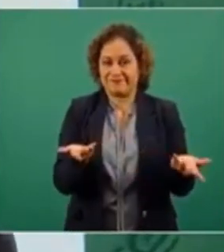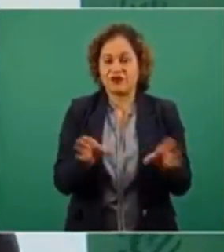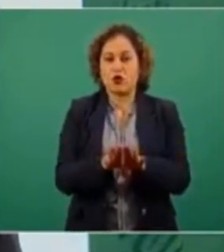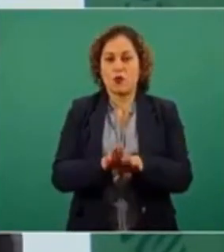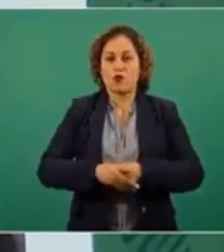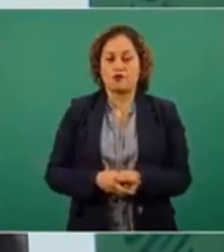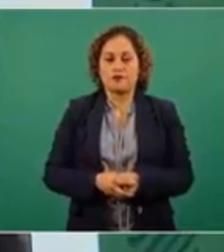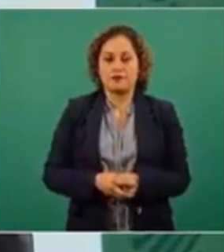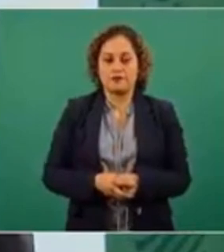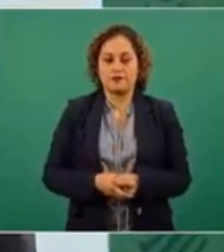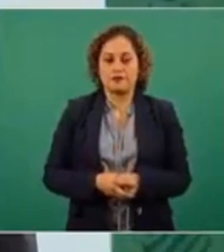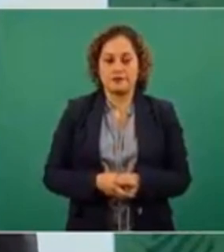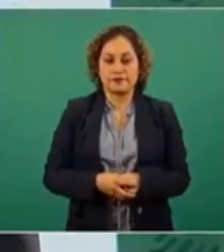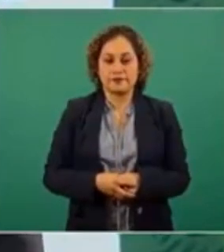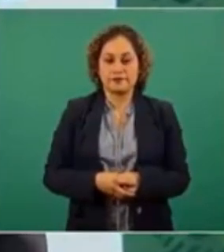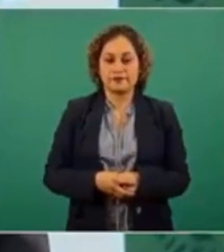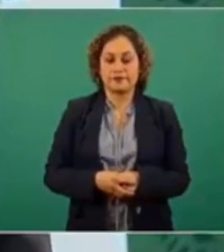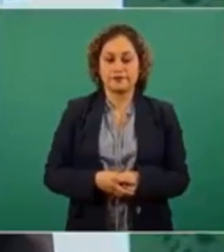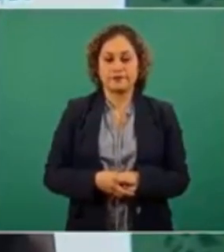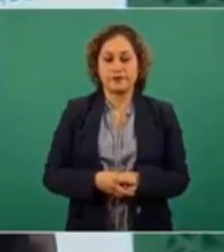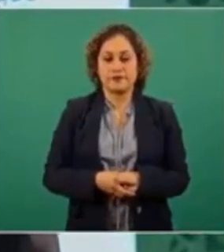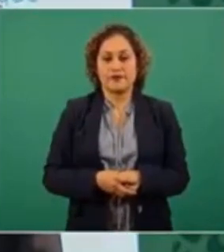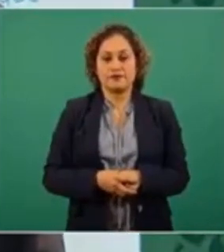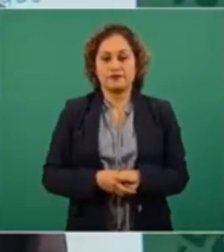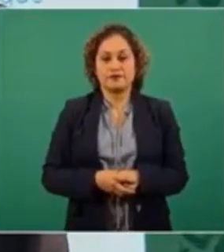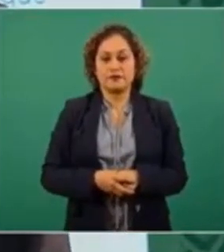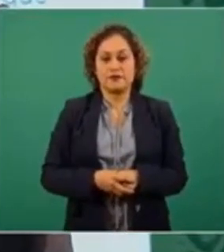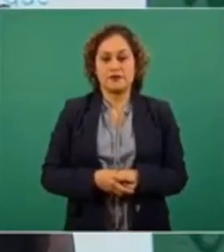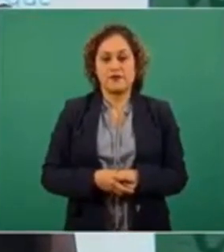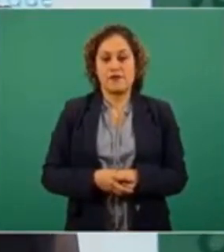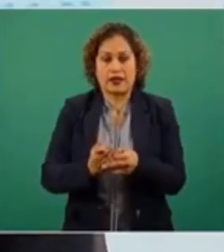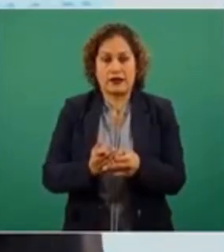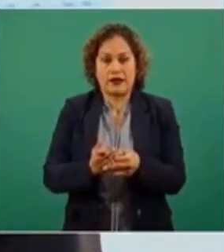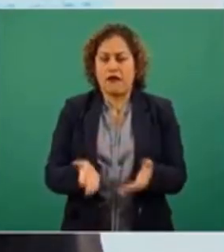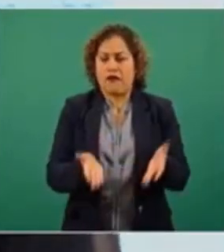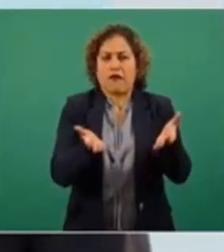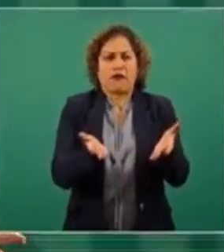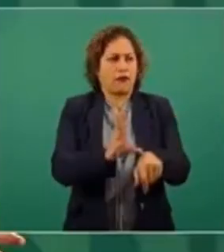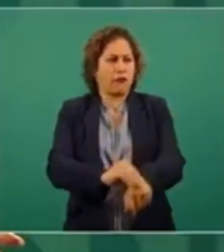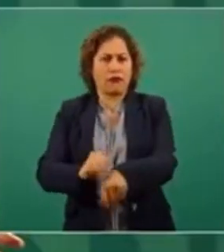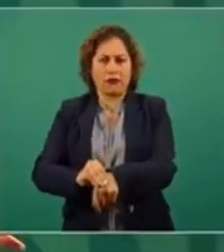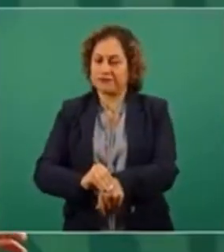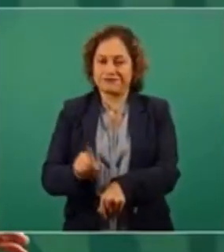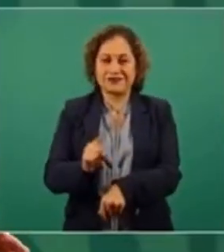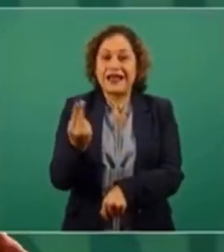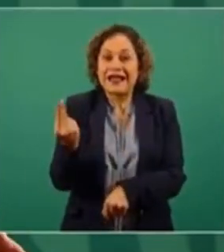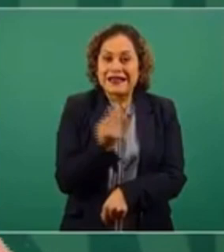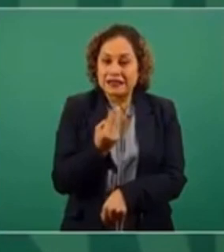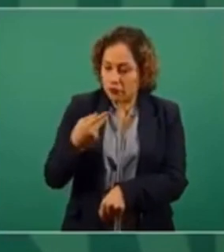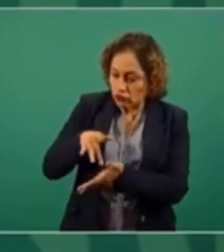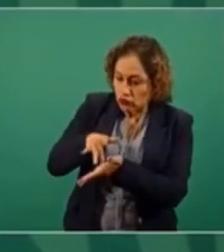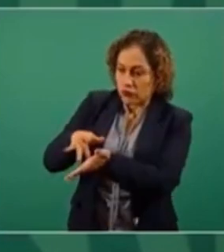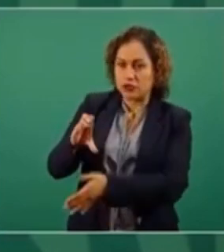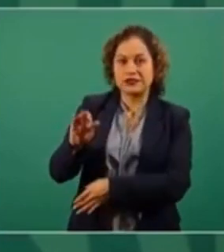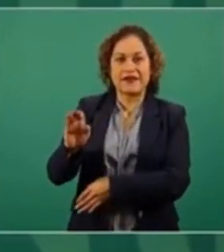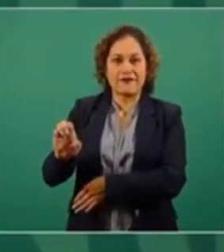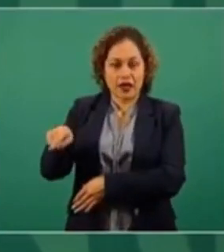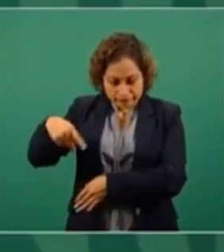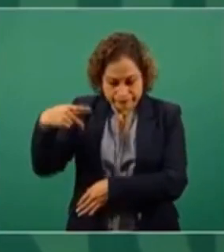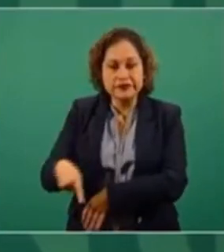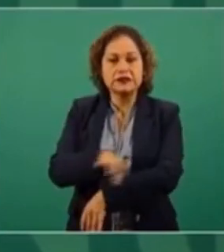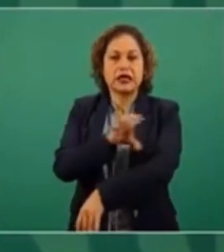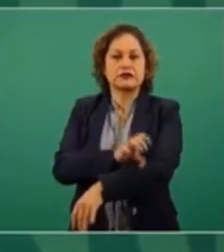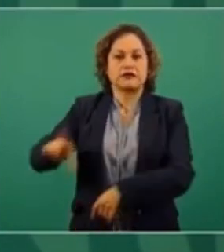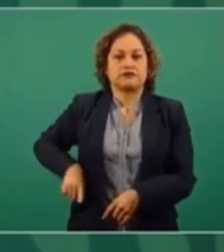que se ubiquen en nuestro país. Y yo lo entiendo de que no les gusta